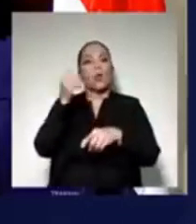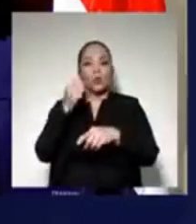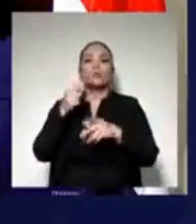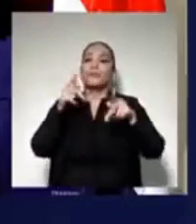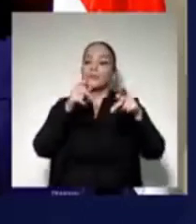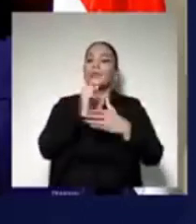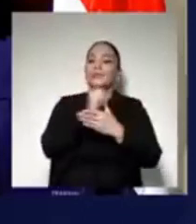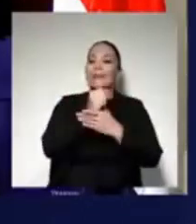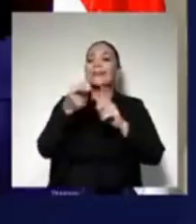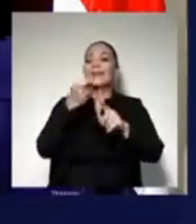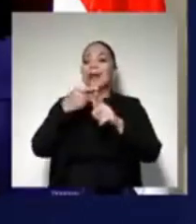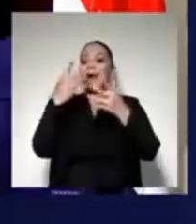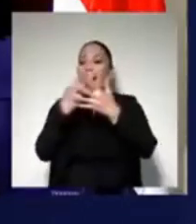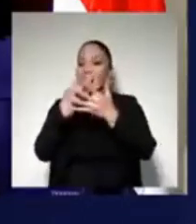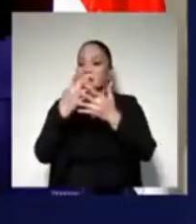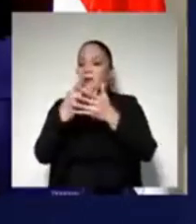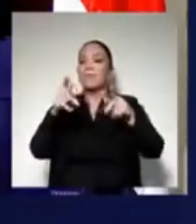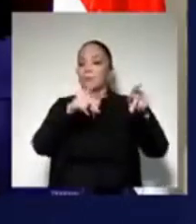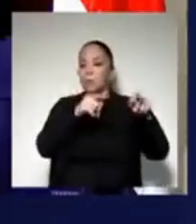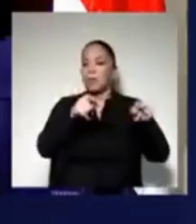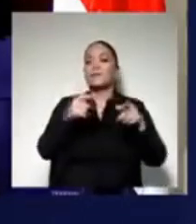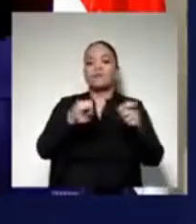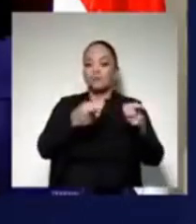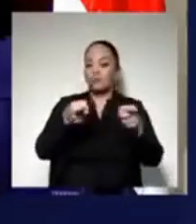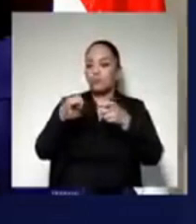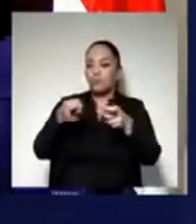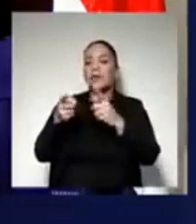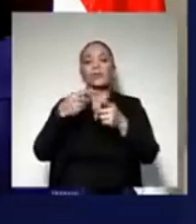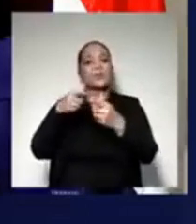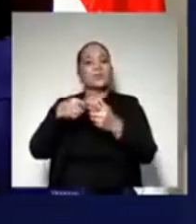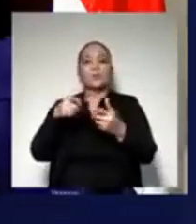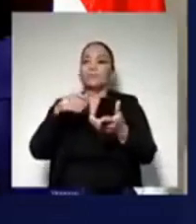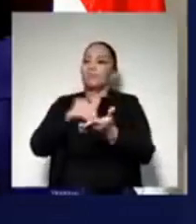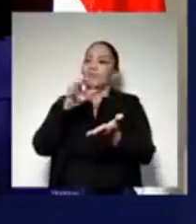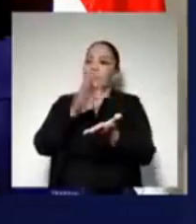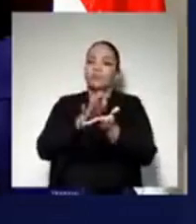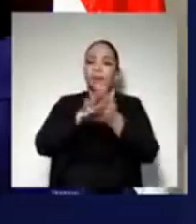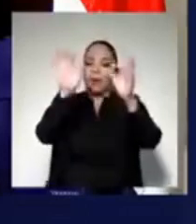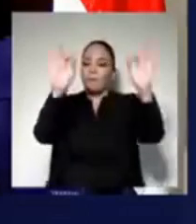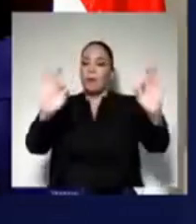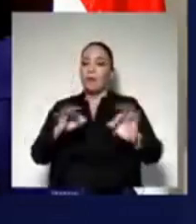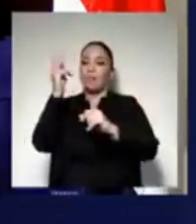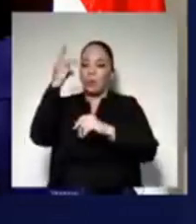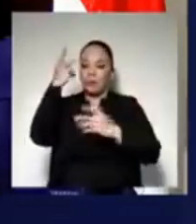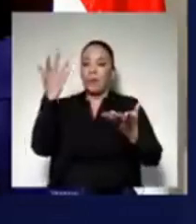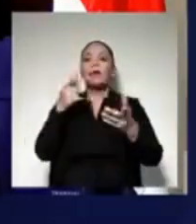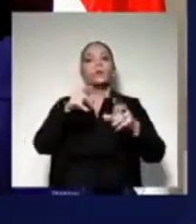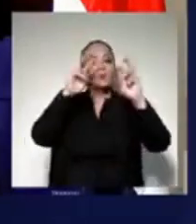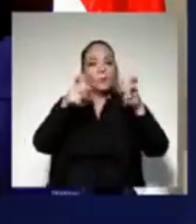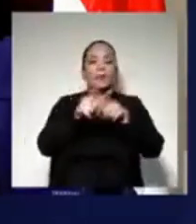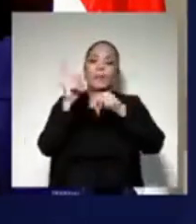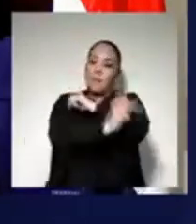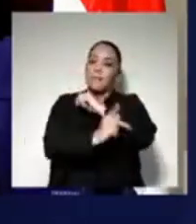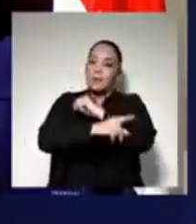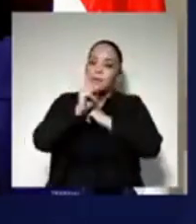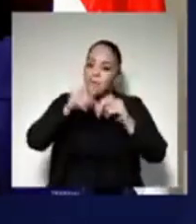Entonces, acá más que todo este tema que está ensuciando el día de hoy la imagen política, también es un tema país